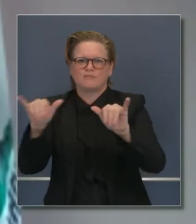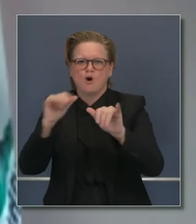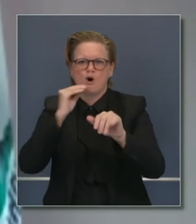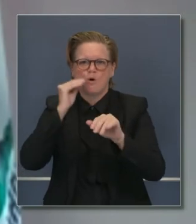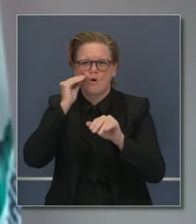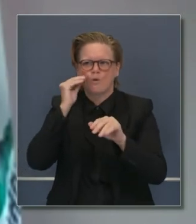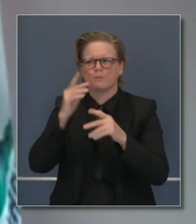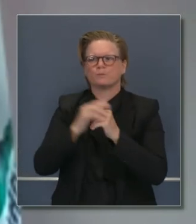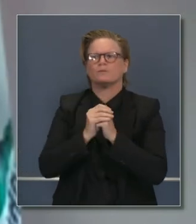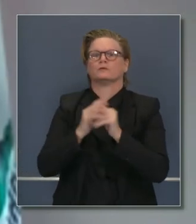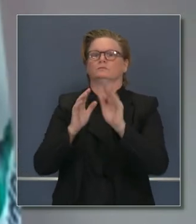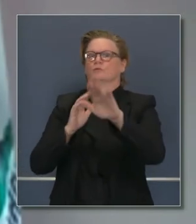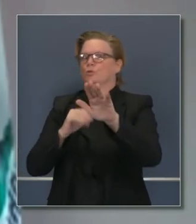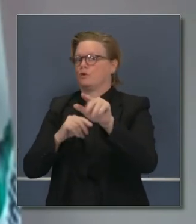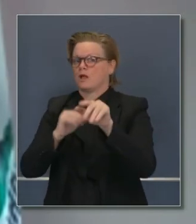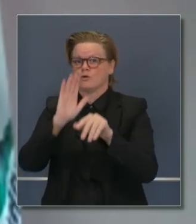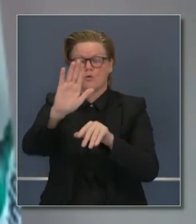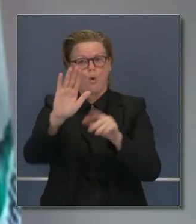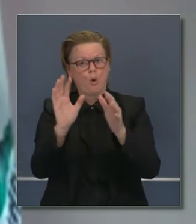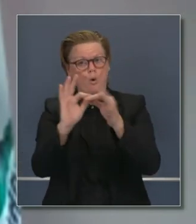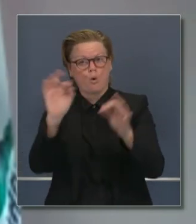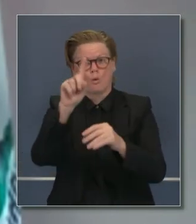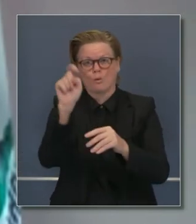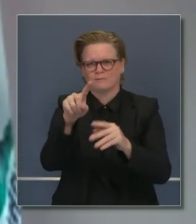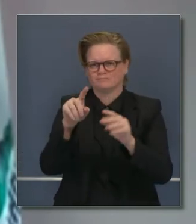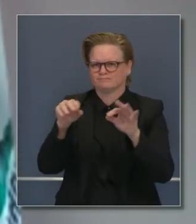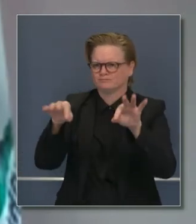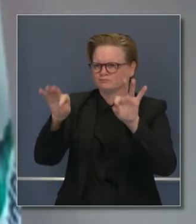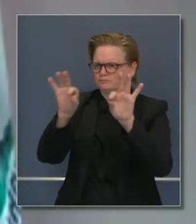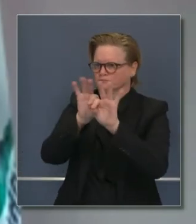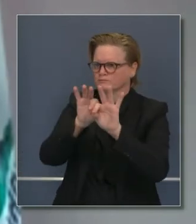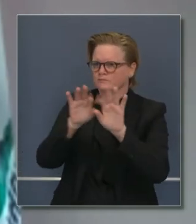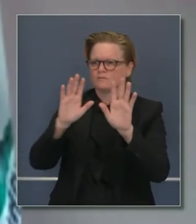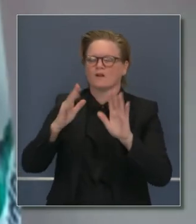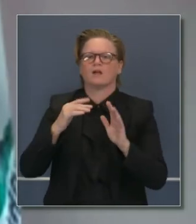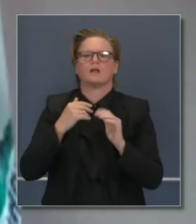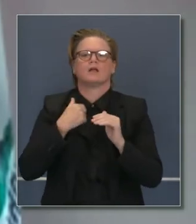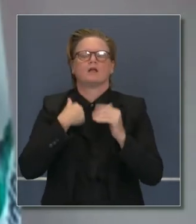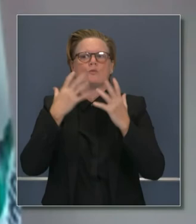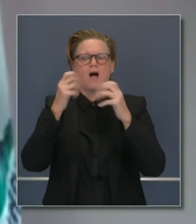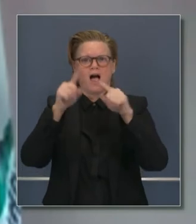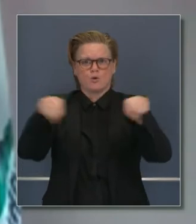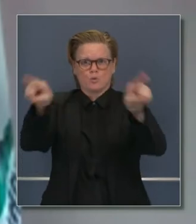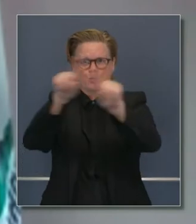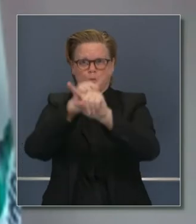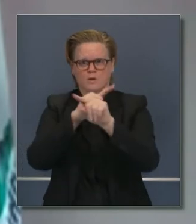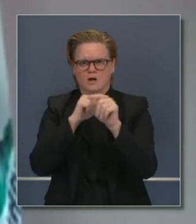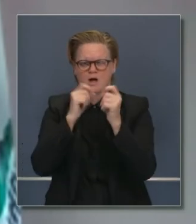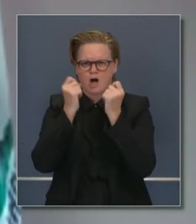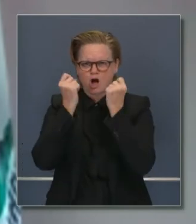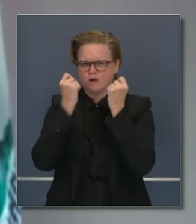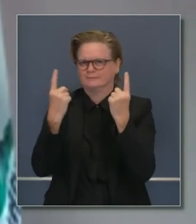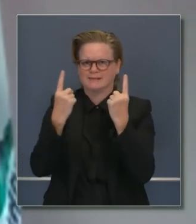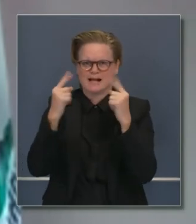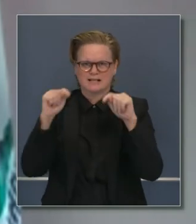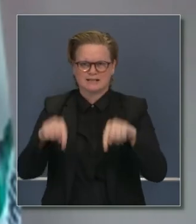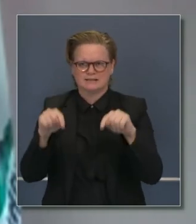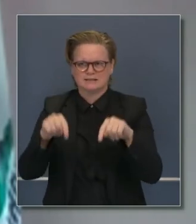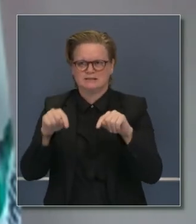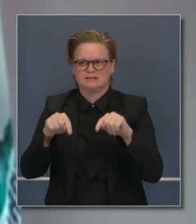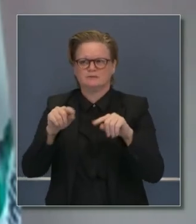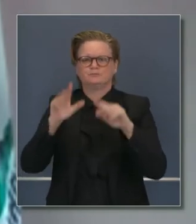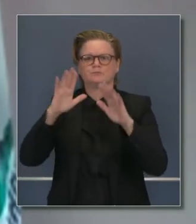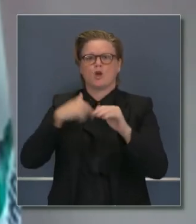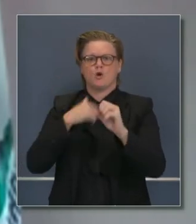aclararlo. Esto es un punto importante. Espero que todos los que están escuchando puedan entenderlo. Estamos usando